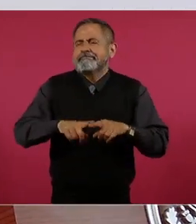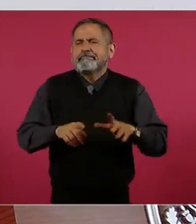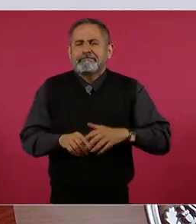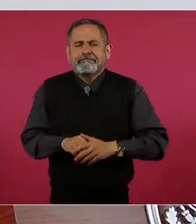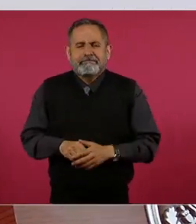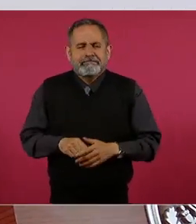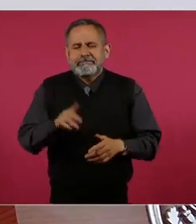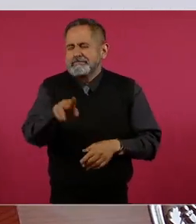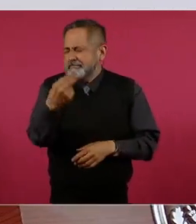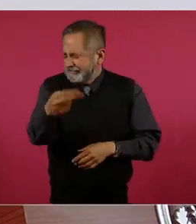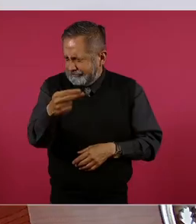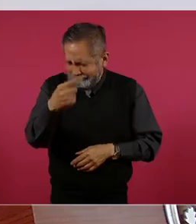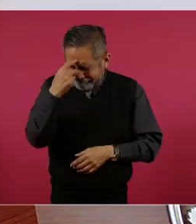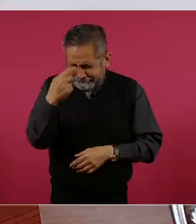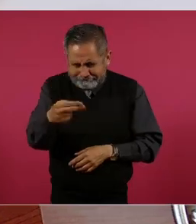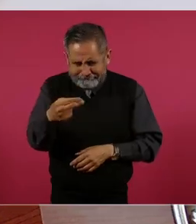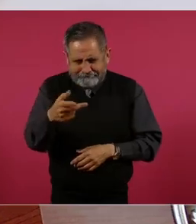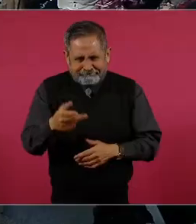¿Cómo se llama?